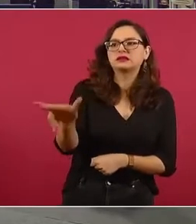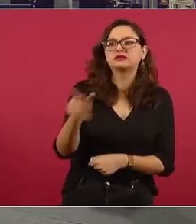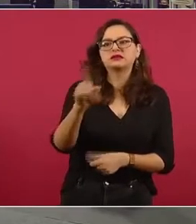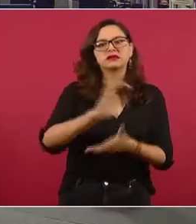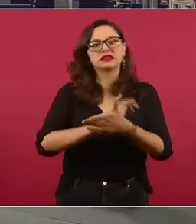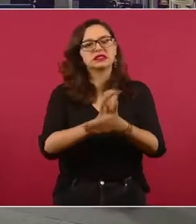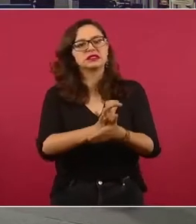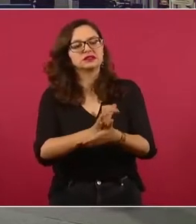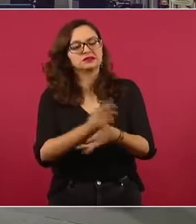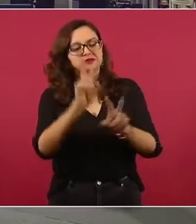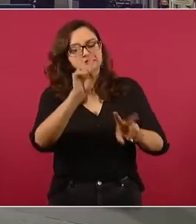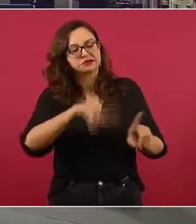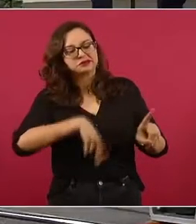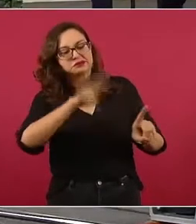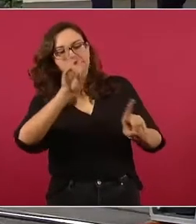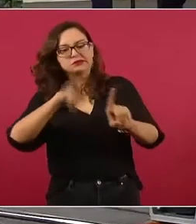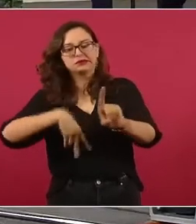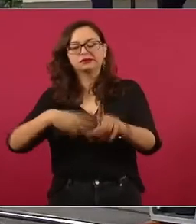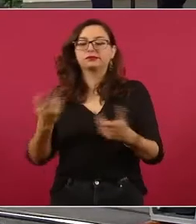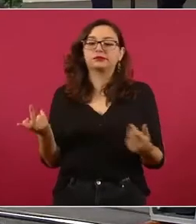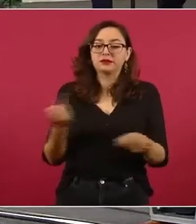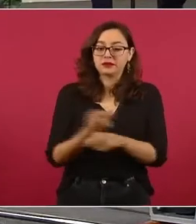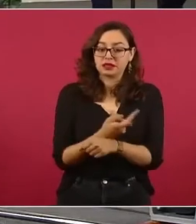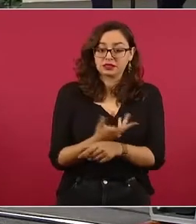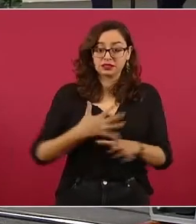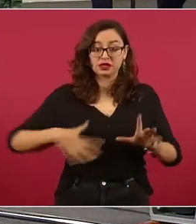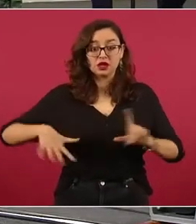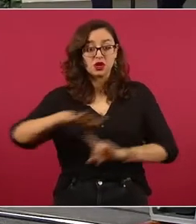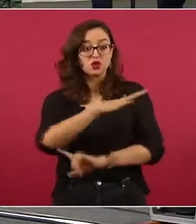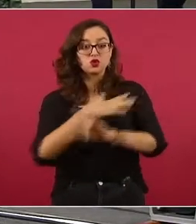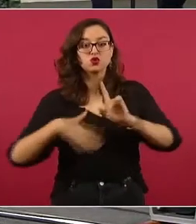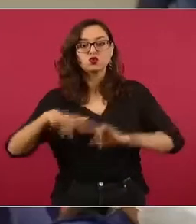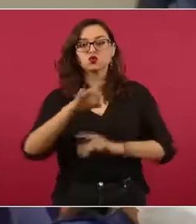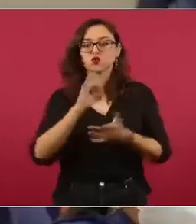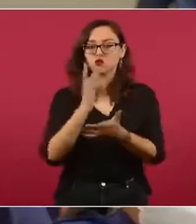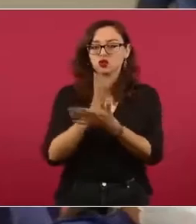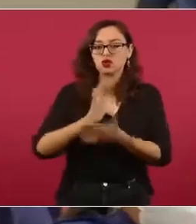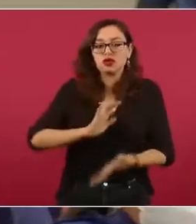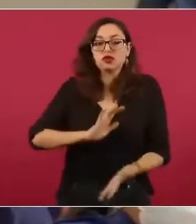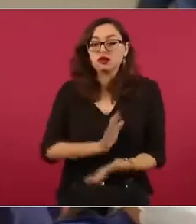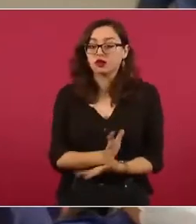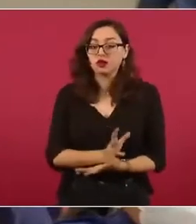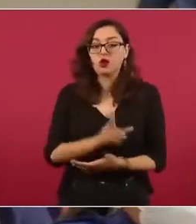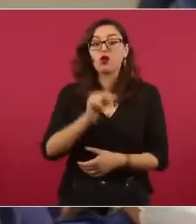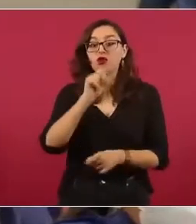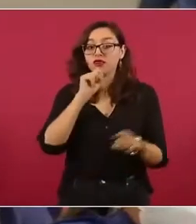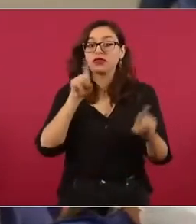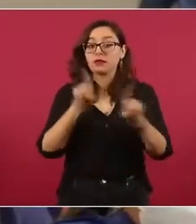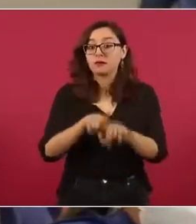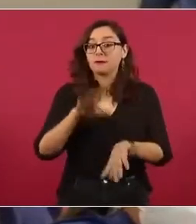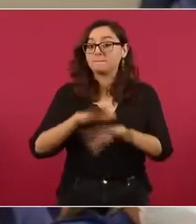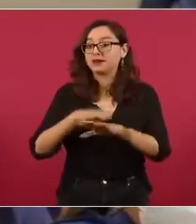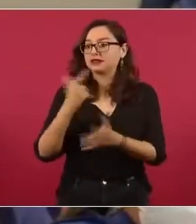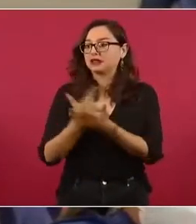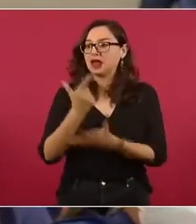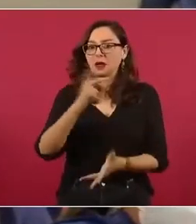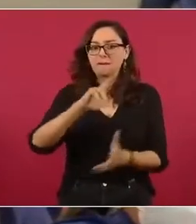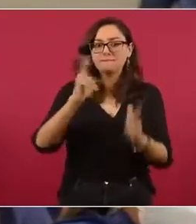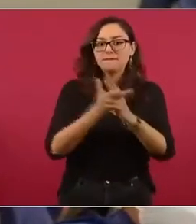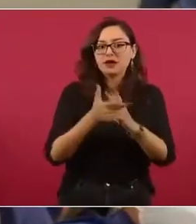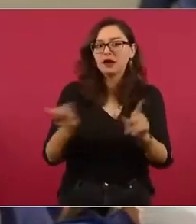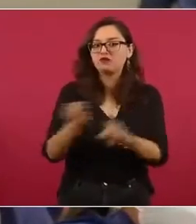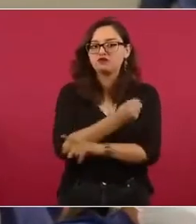de sólo las causas sociales que nos afectan, sino a un entendimiento de lo otro, de los que son diferentes, de aceptación de